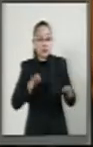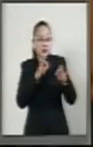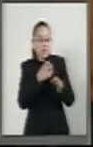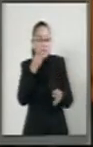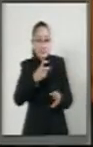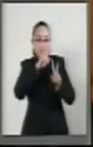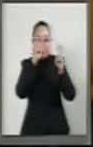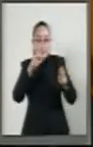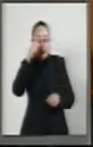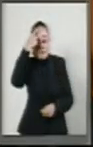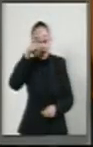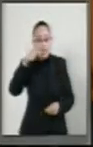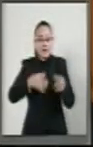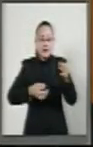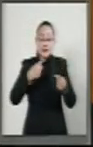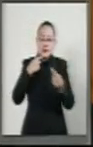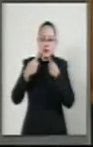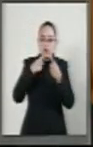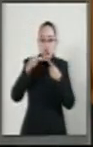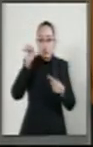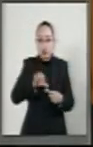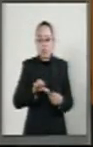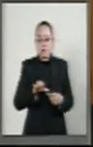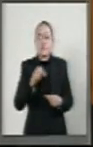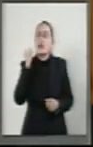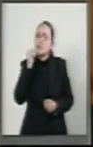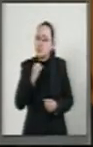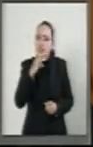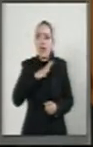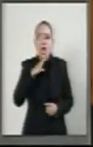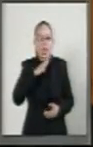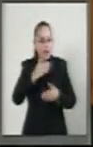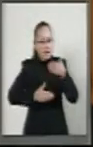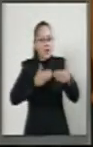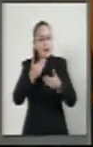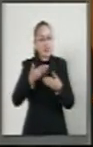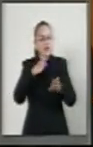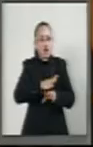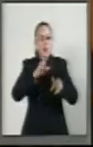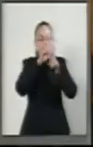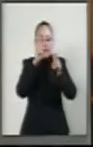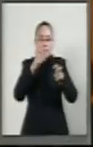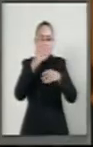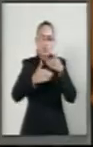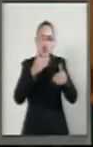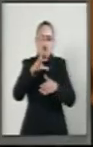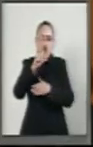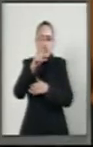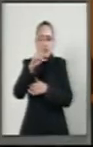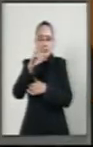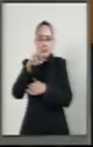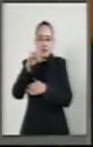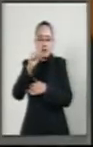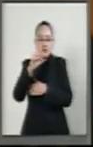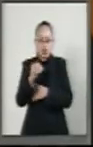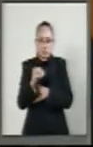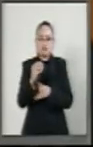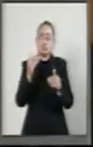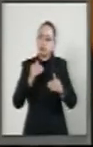a discusión. Si bien es cierto que hay grandes avances en relación a la celeridad del procedimiento contencioso administrativo,